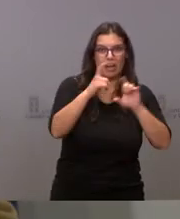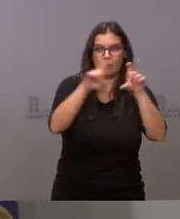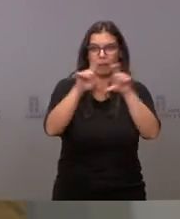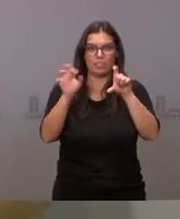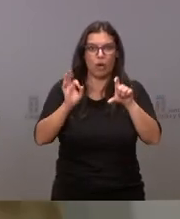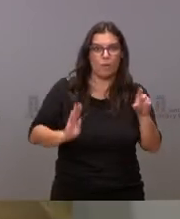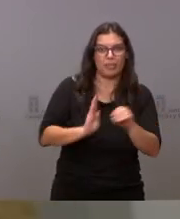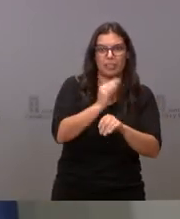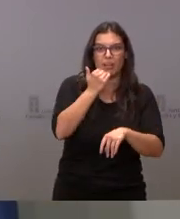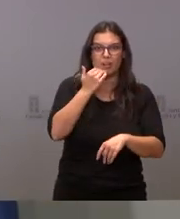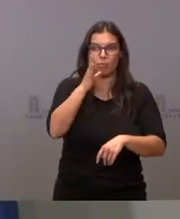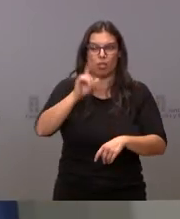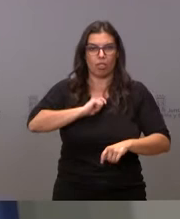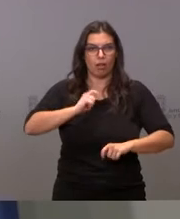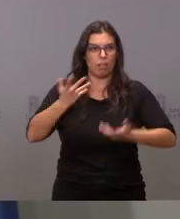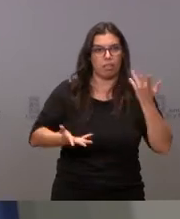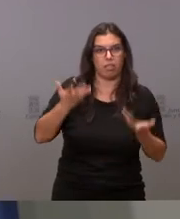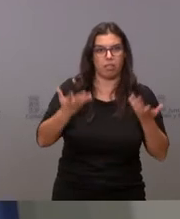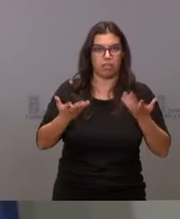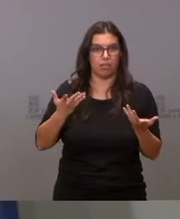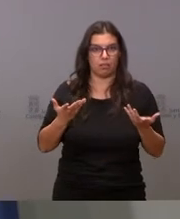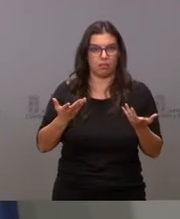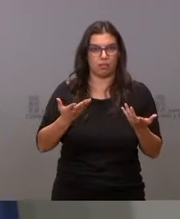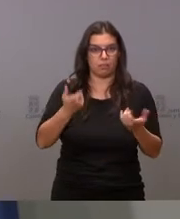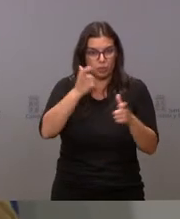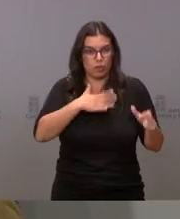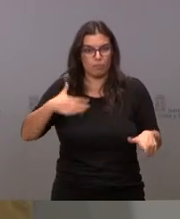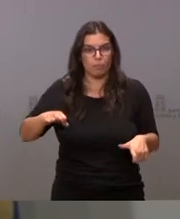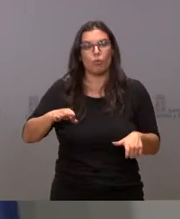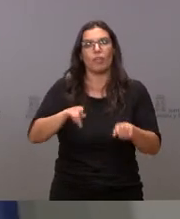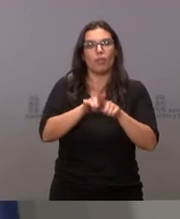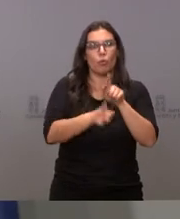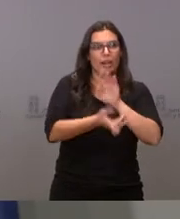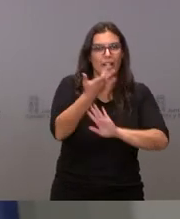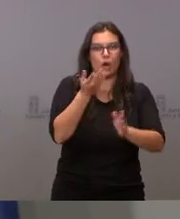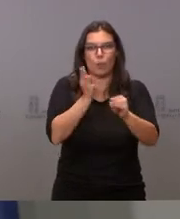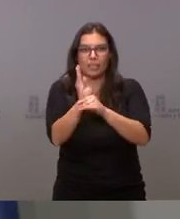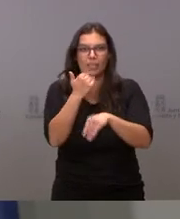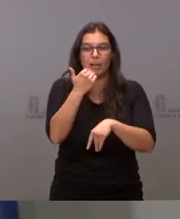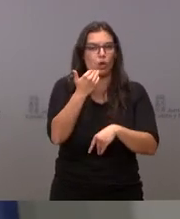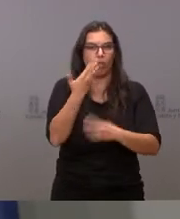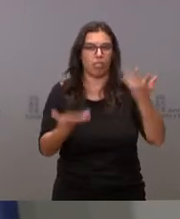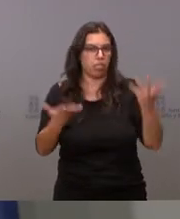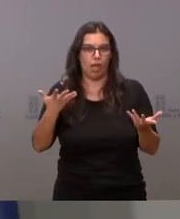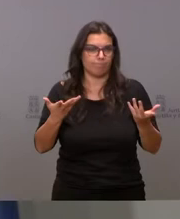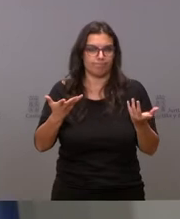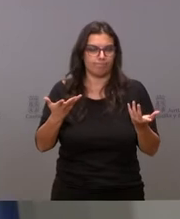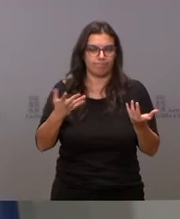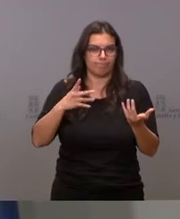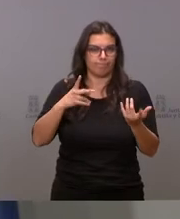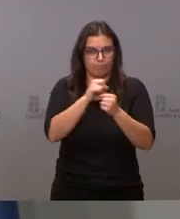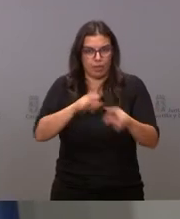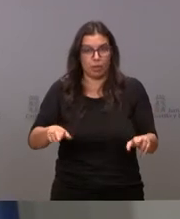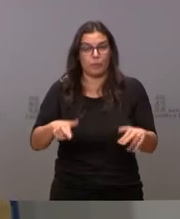inseguridad jurídica en los agentes económicos y en los inversores. Por tanto, sí que